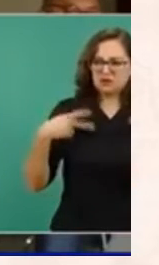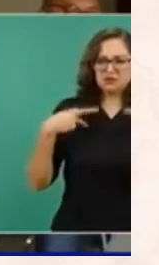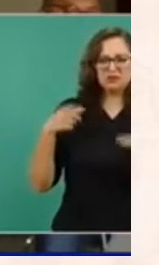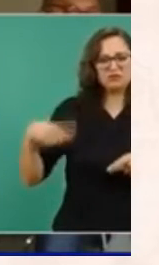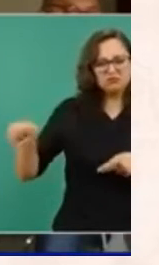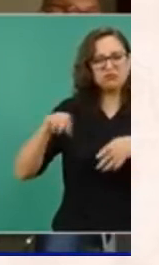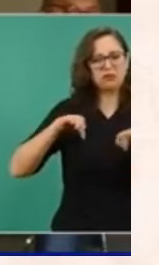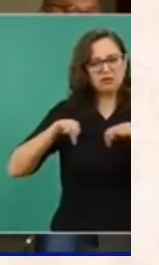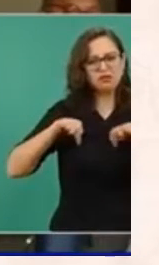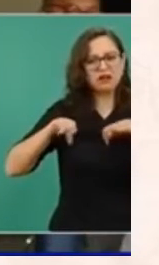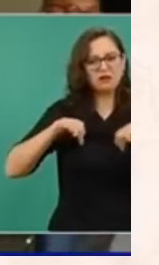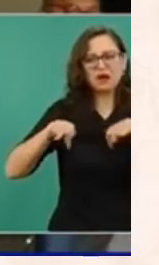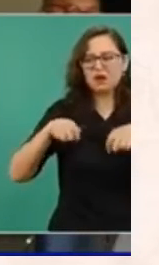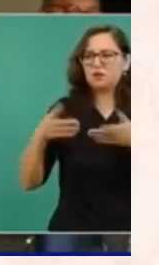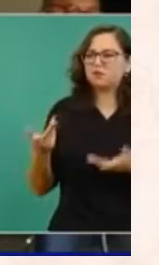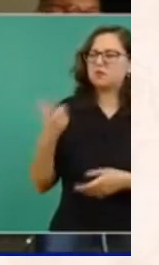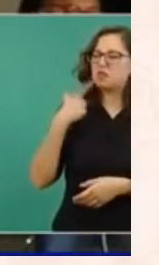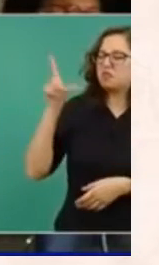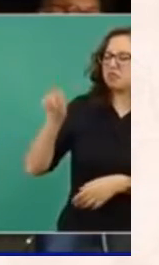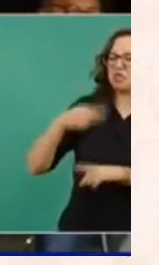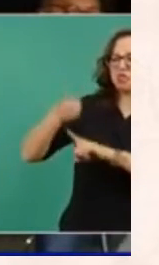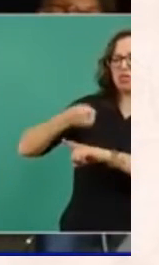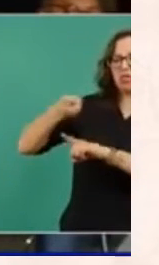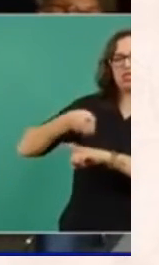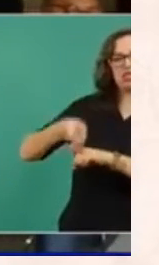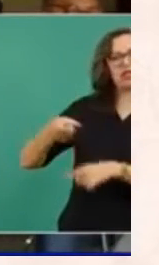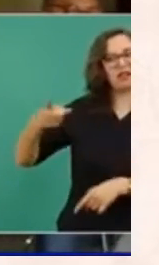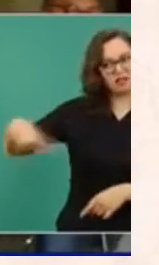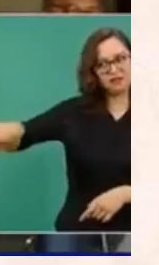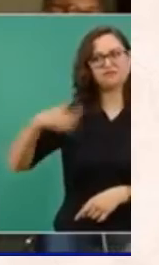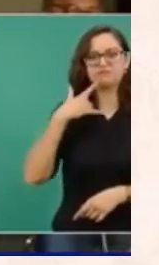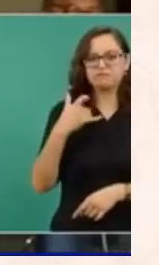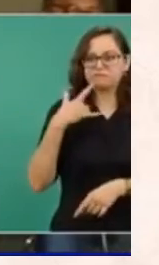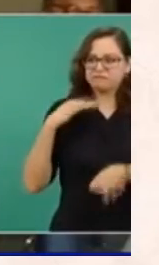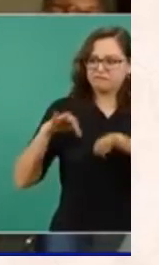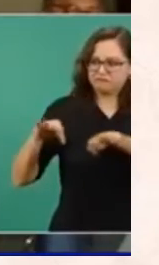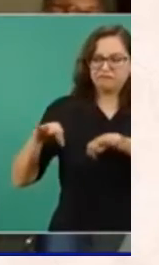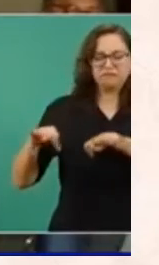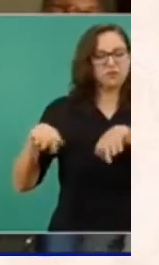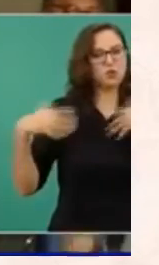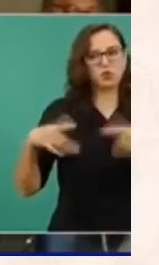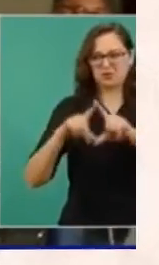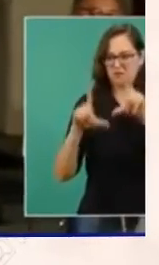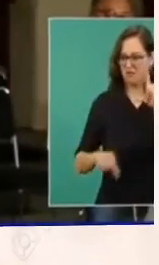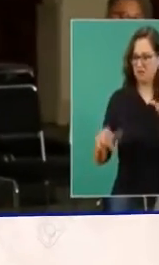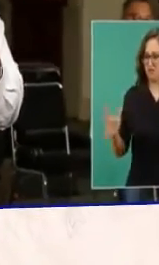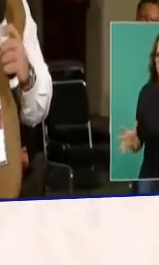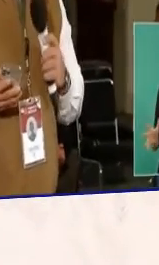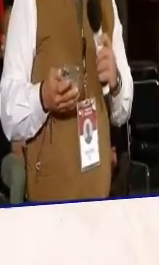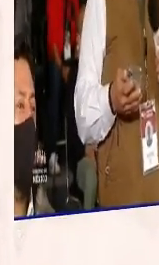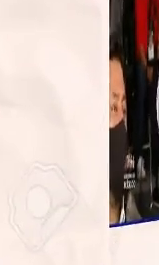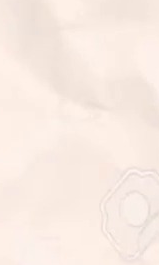y que sostiene al país, porque al final son los que realmente sostienen al país y los que menos oportunidades los han tenido.